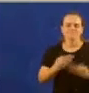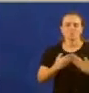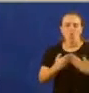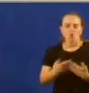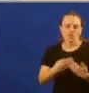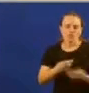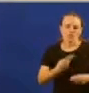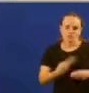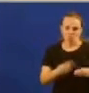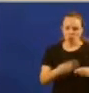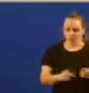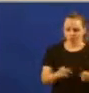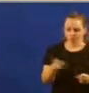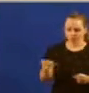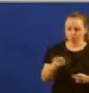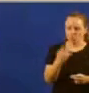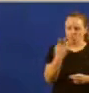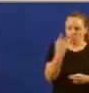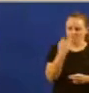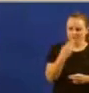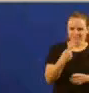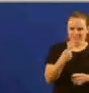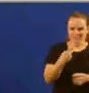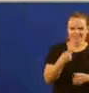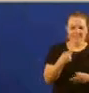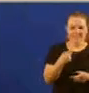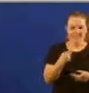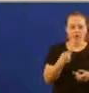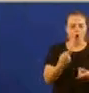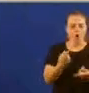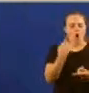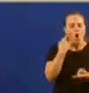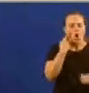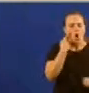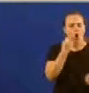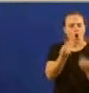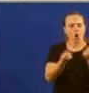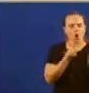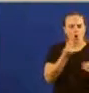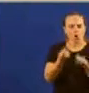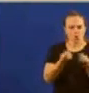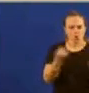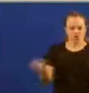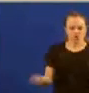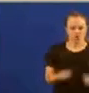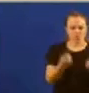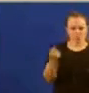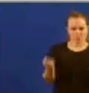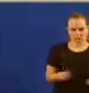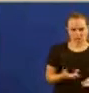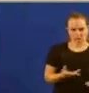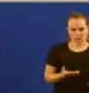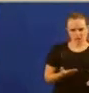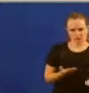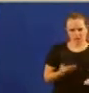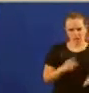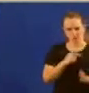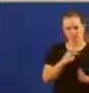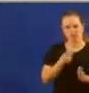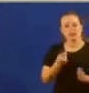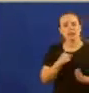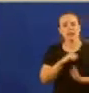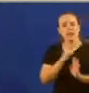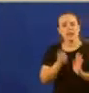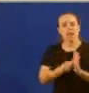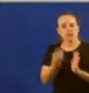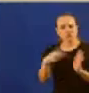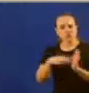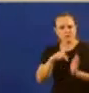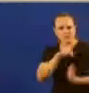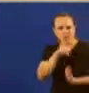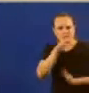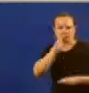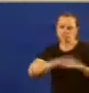manter o control férreo dos mecanismos de propaganda a cumprir a lei de 2011. Por exemplo,